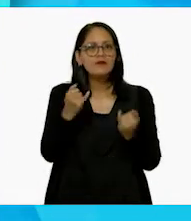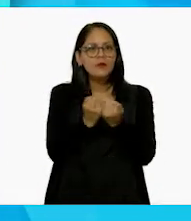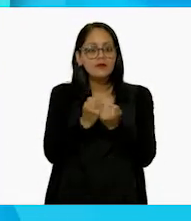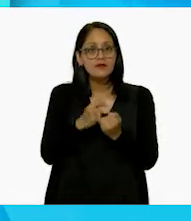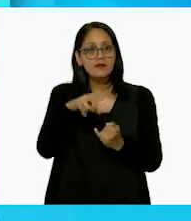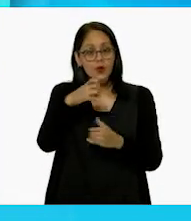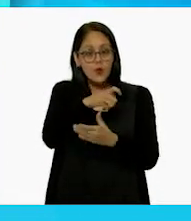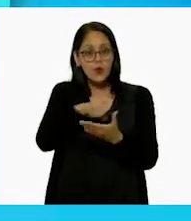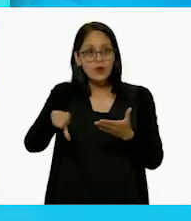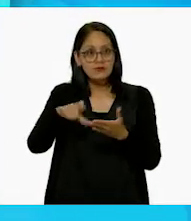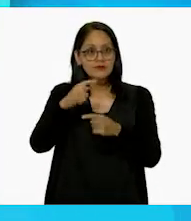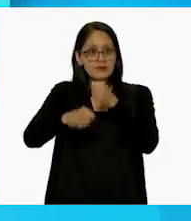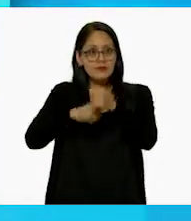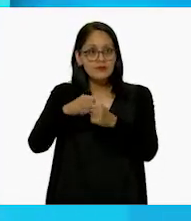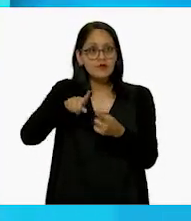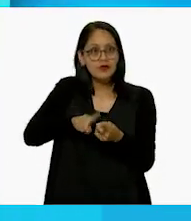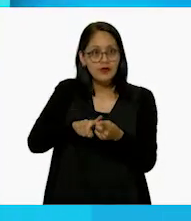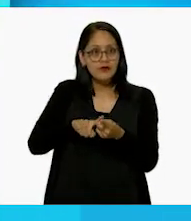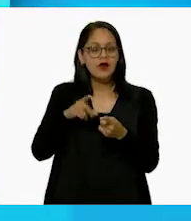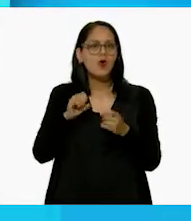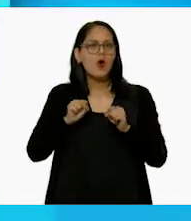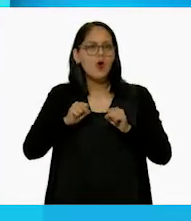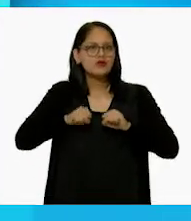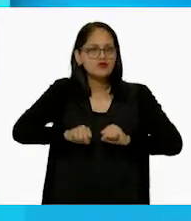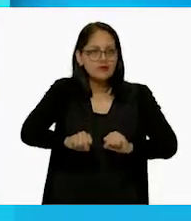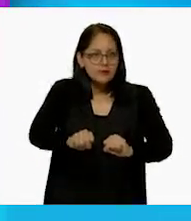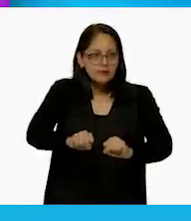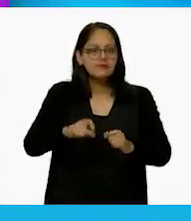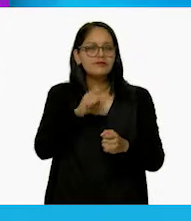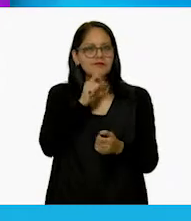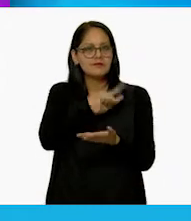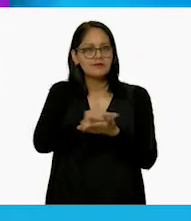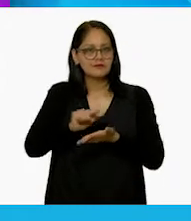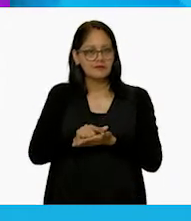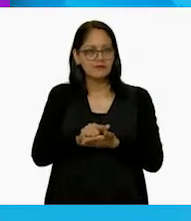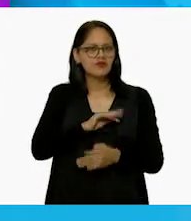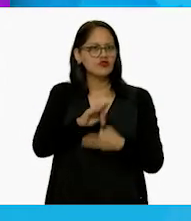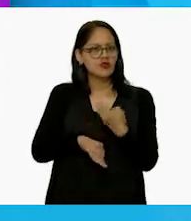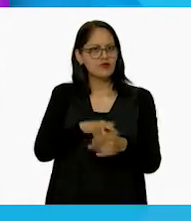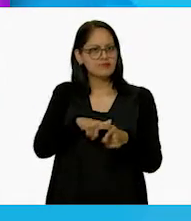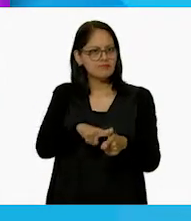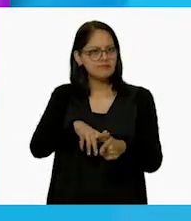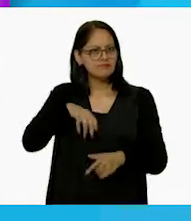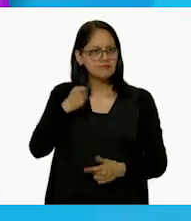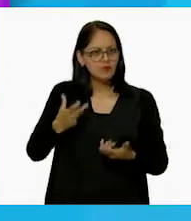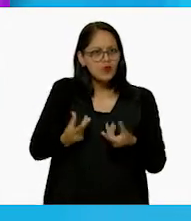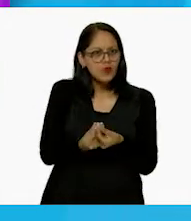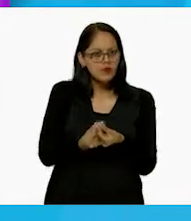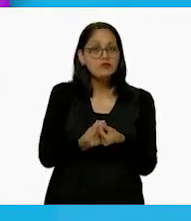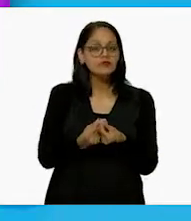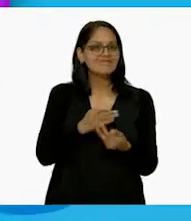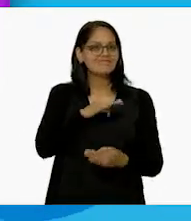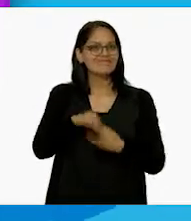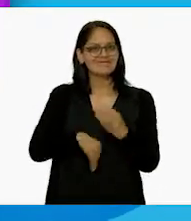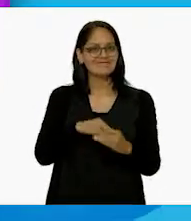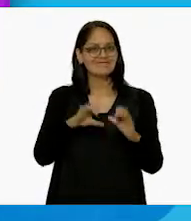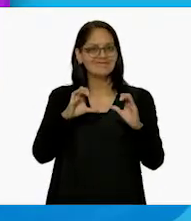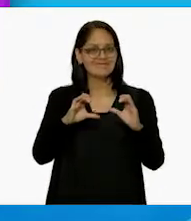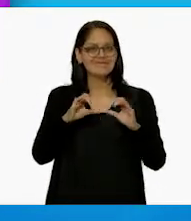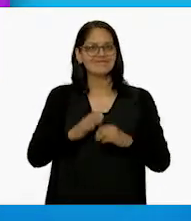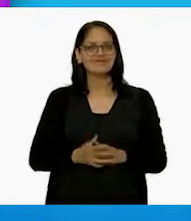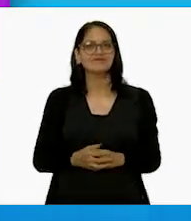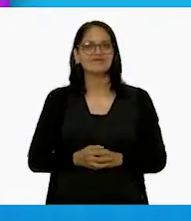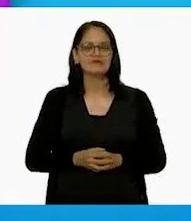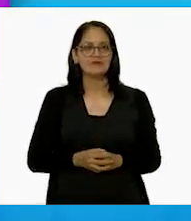las cosas que compres en la tienda o en el supermercado. Sigamos luchando juntos contra este virus cuidándonos los